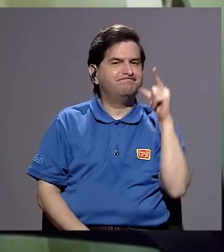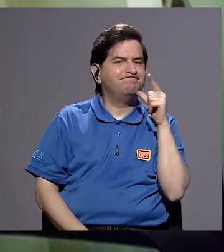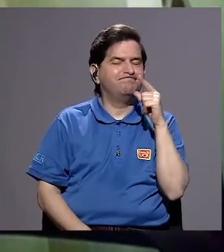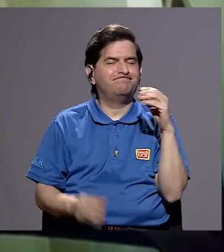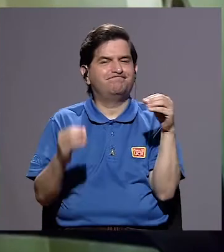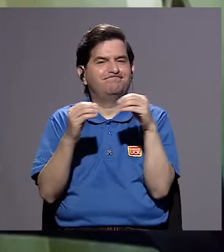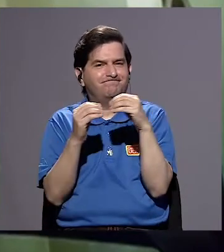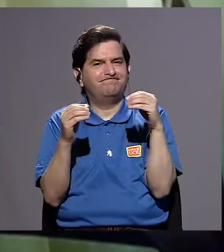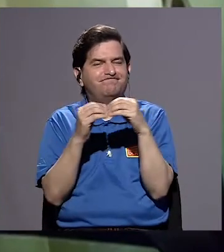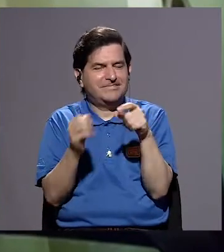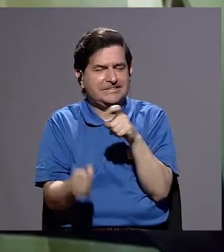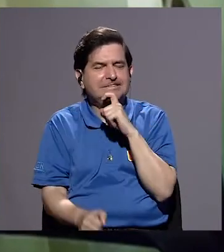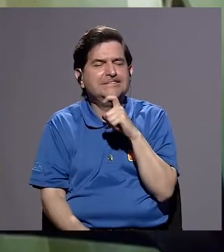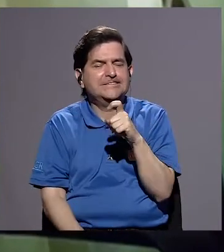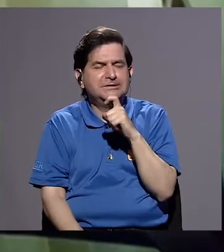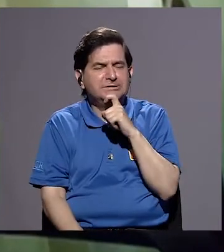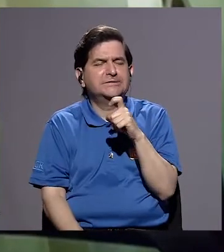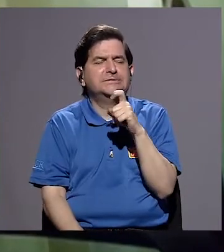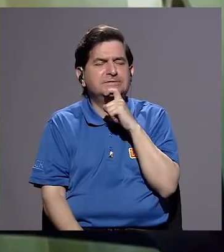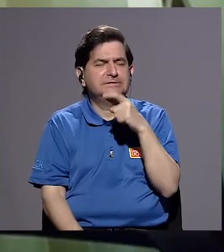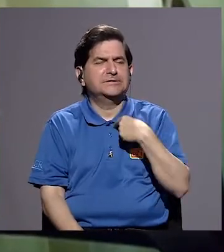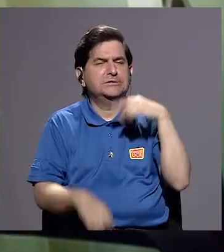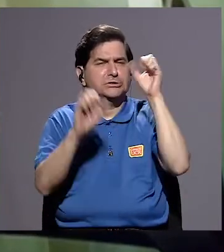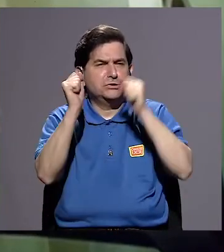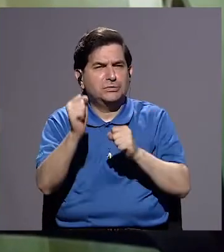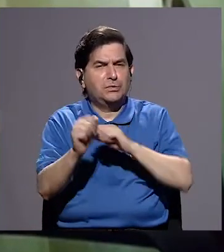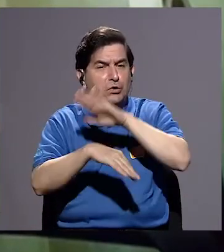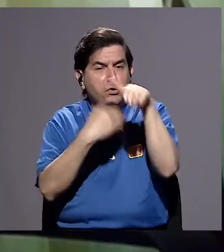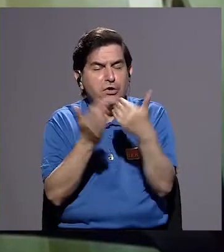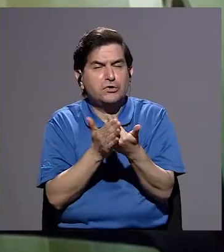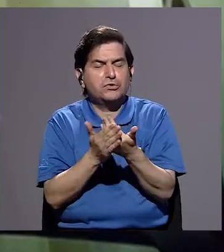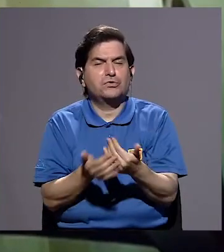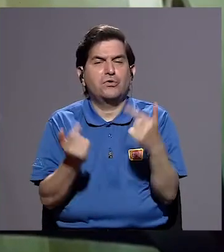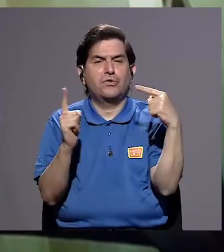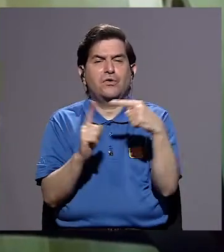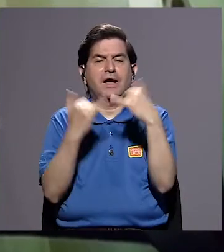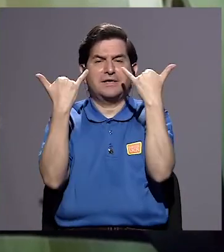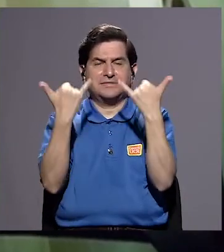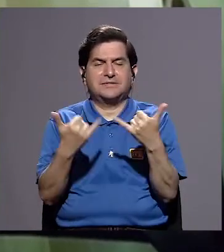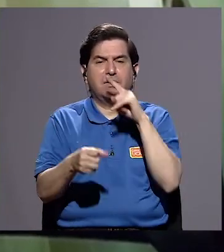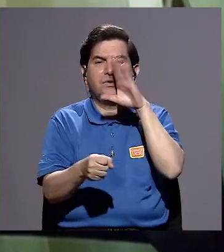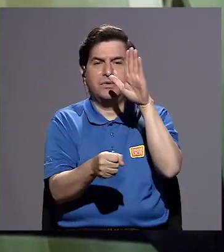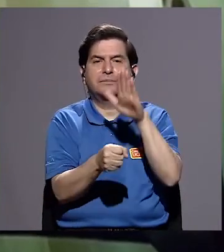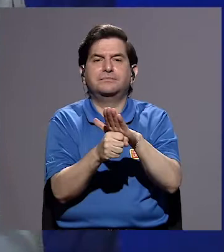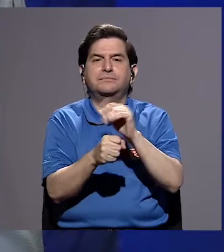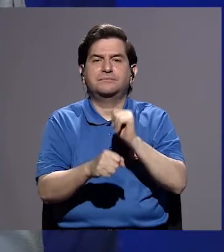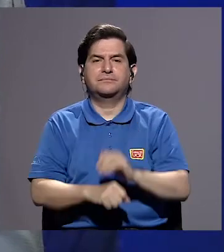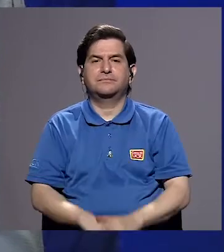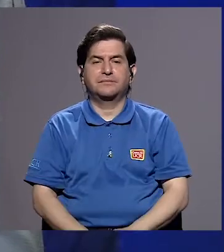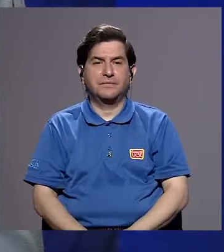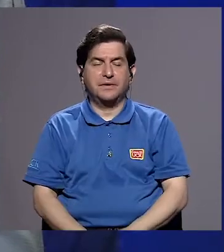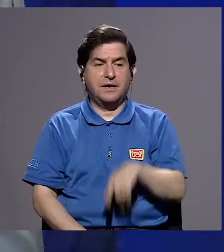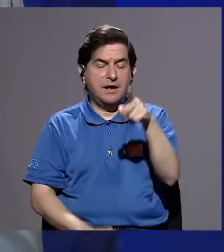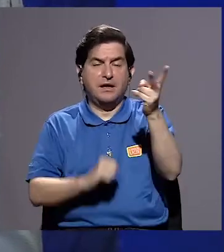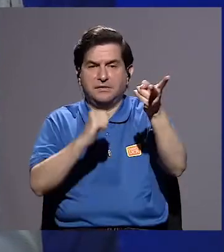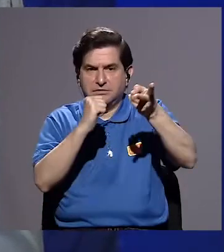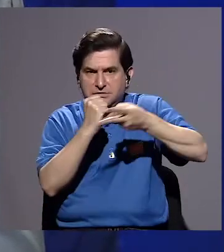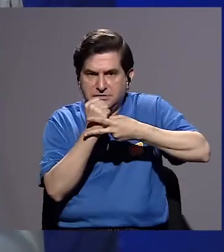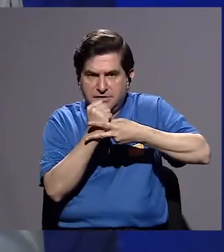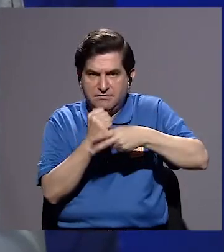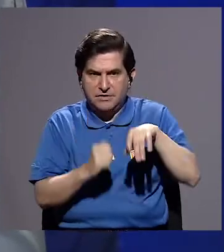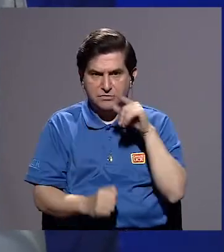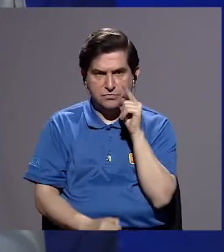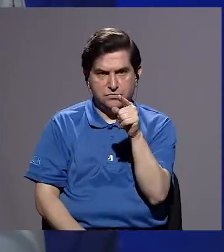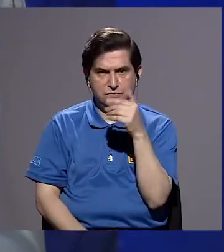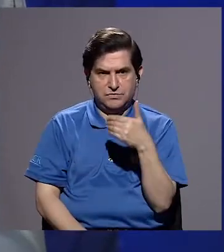me hubiera sido más difícil conseguir todo lo que yo he conseguido hasta ahora. ¿En aquella ocasión